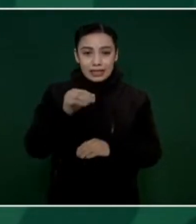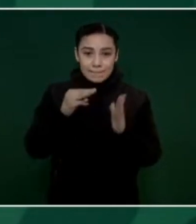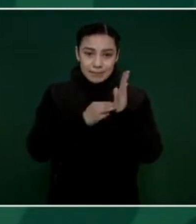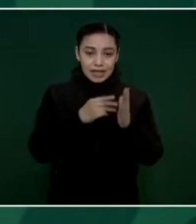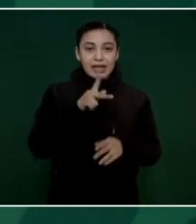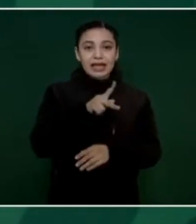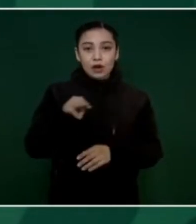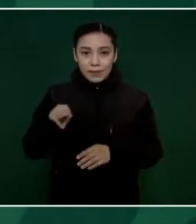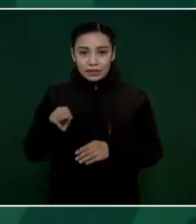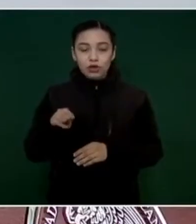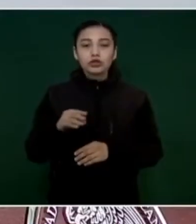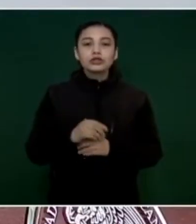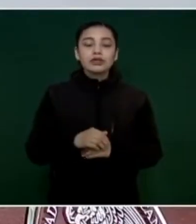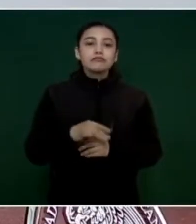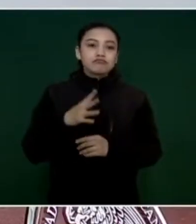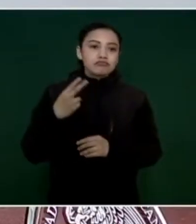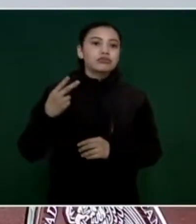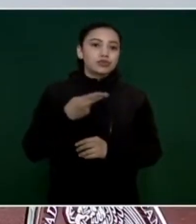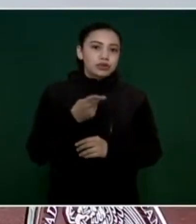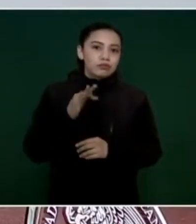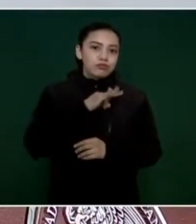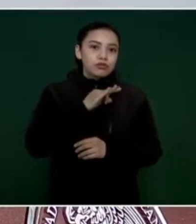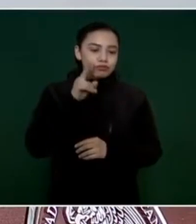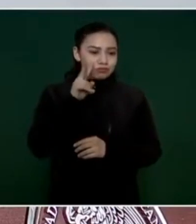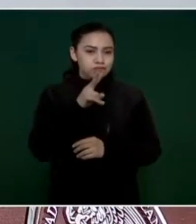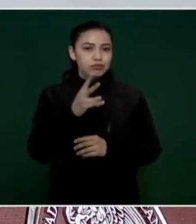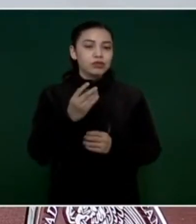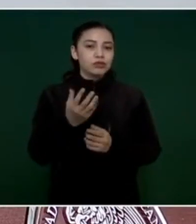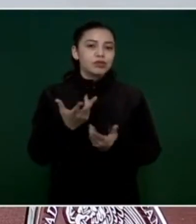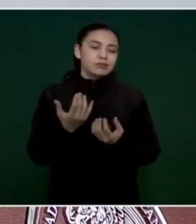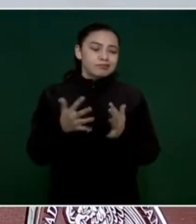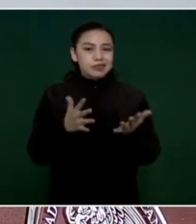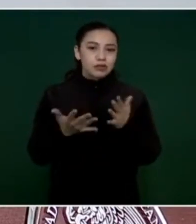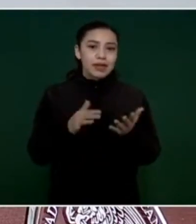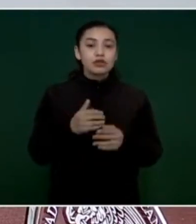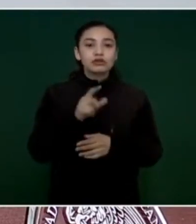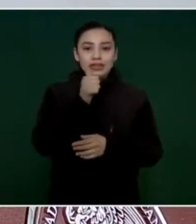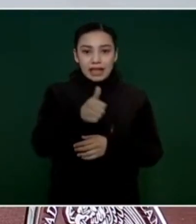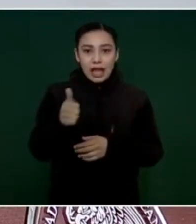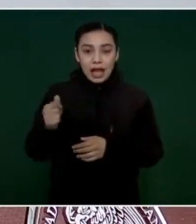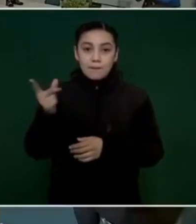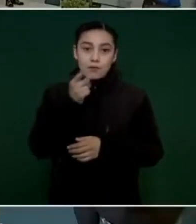promedio, le tocaría a cada policía cuidar más de